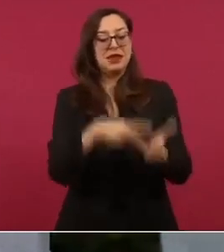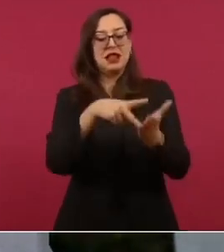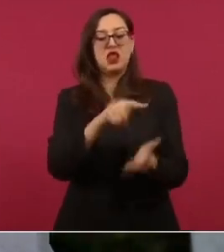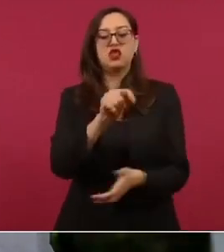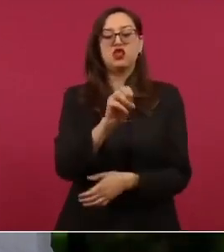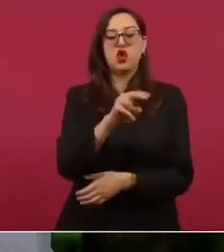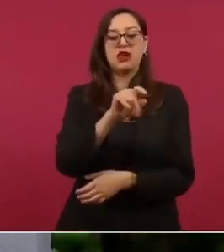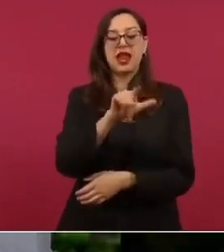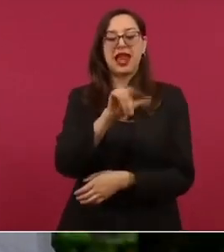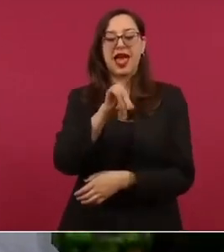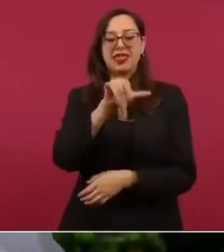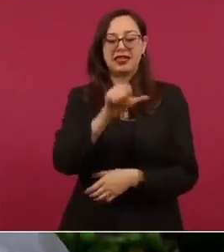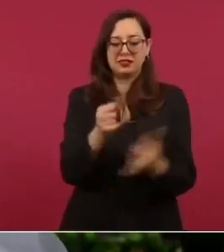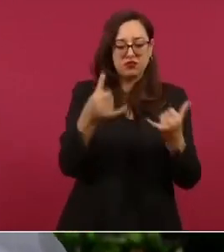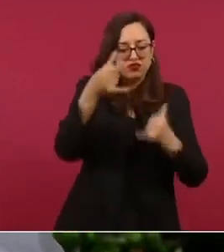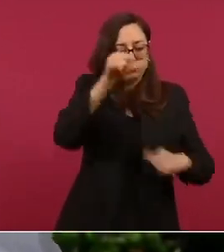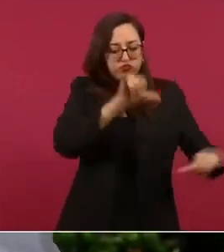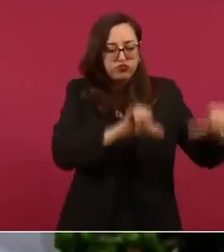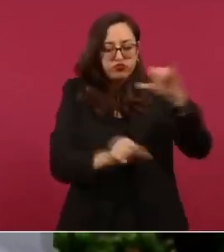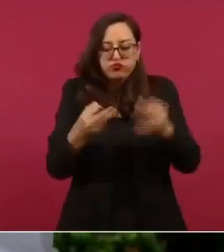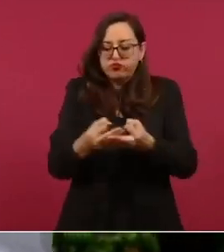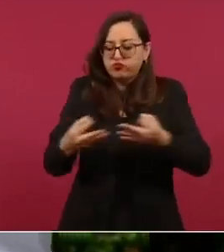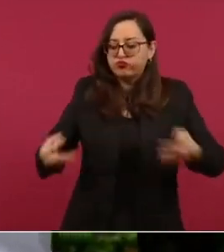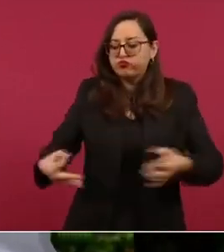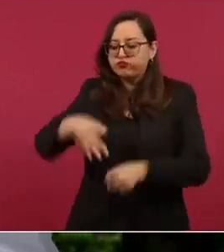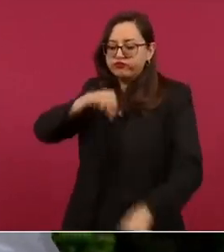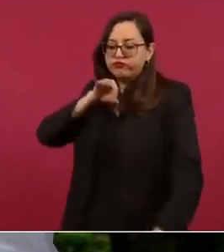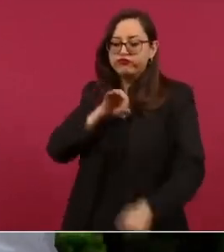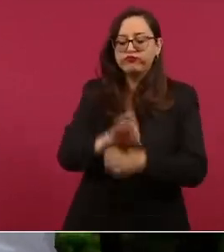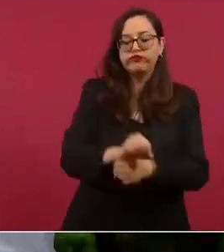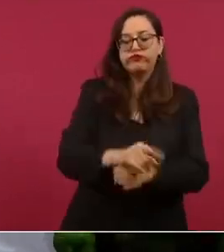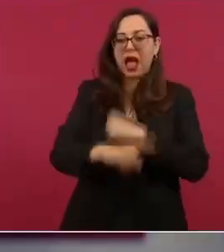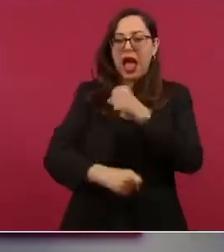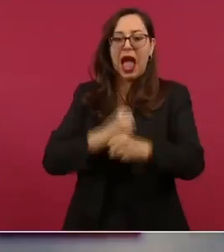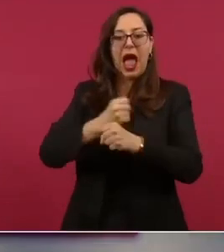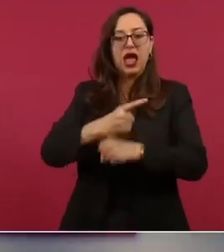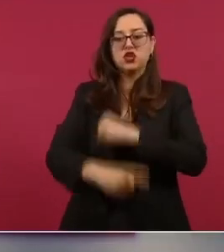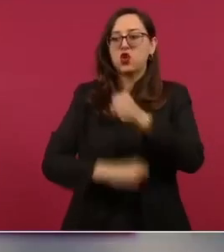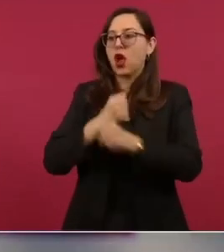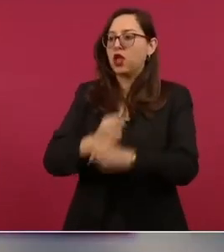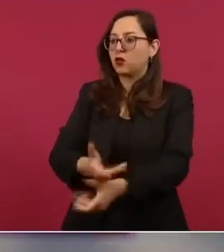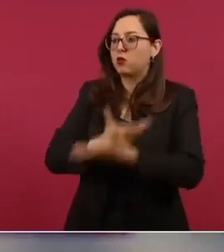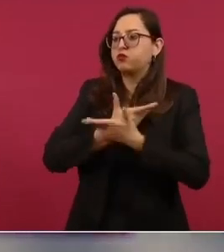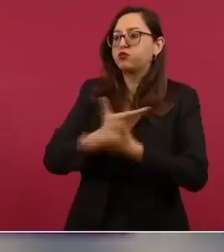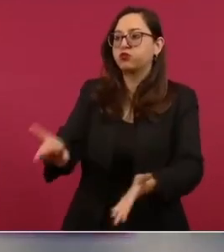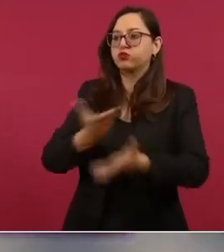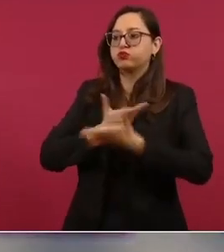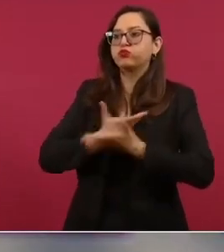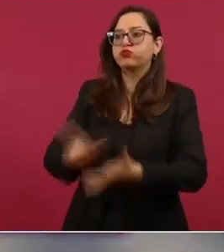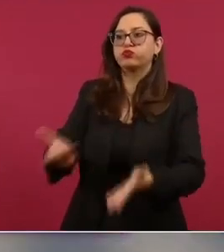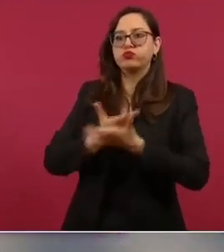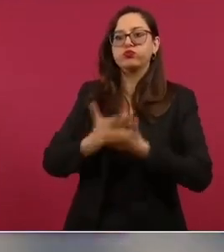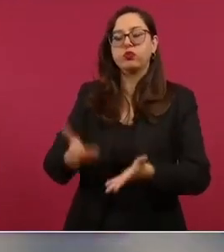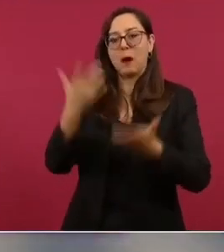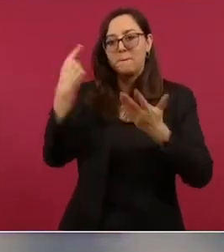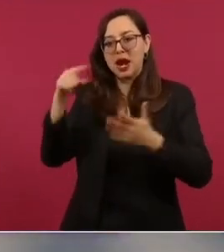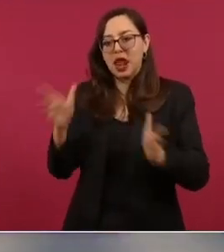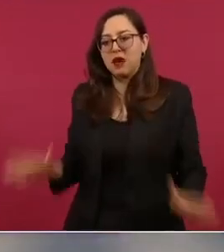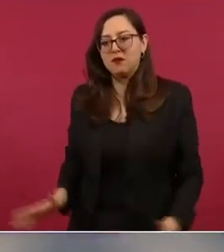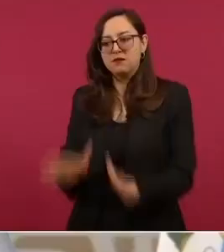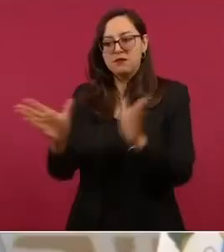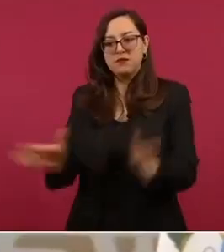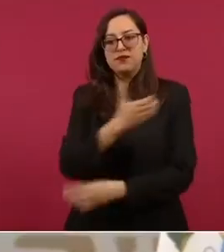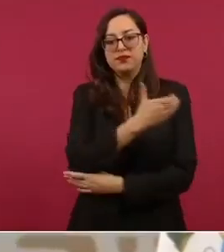anuales anuncio aquí desde el Zócal que el año próximo se entregarán